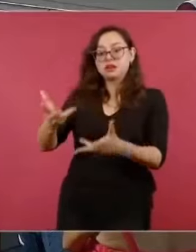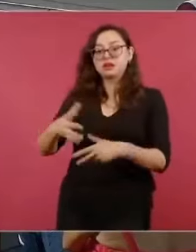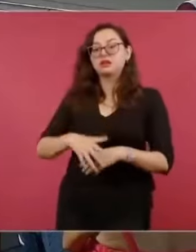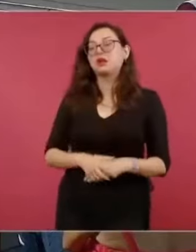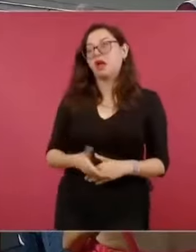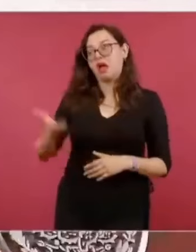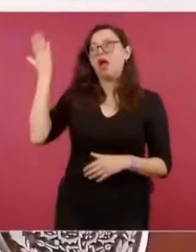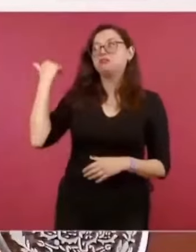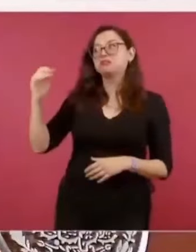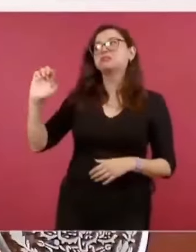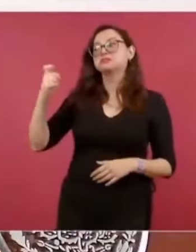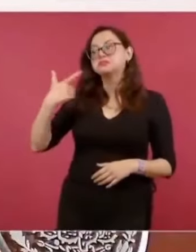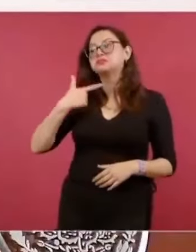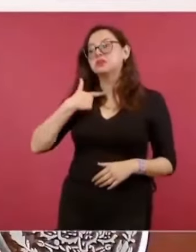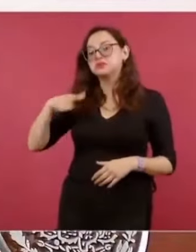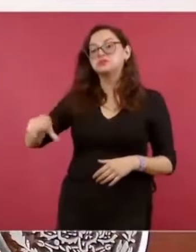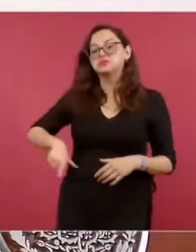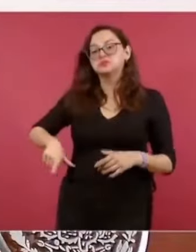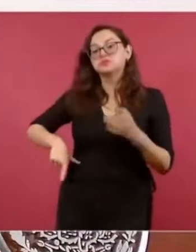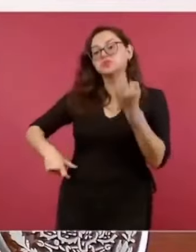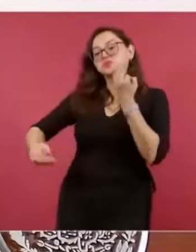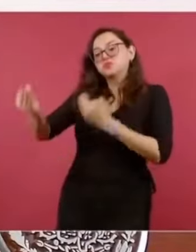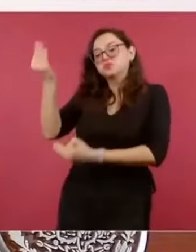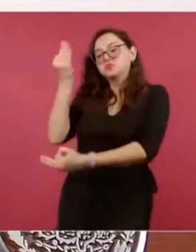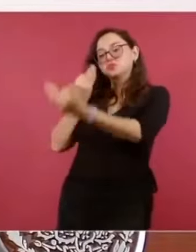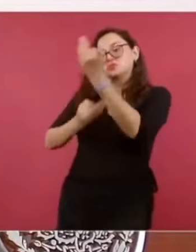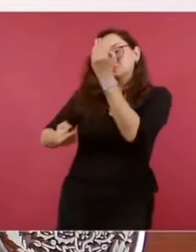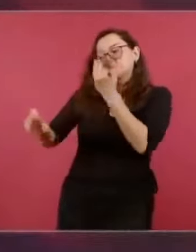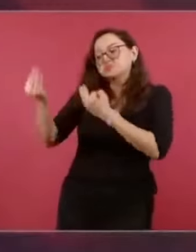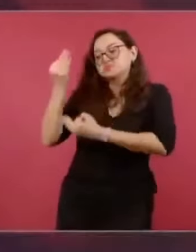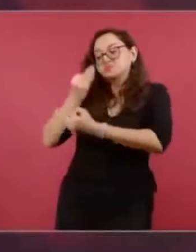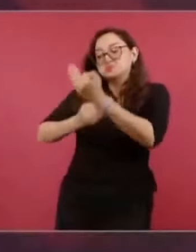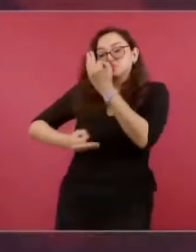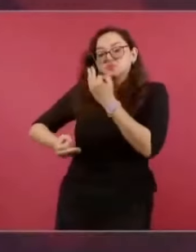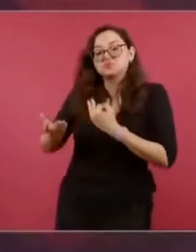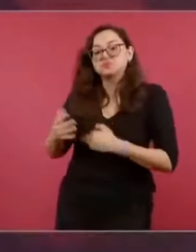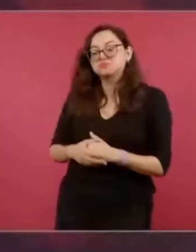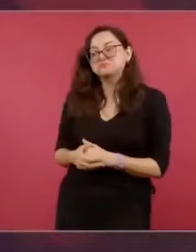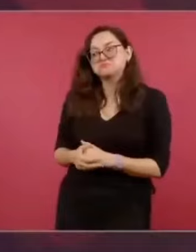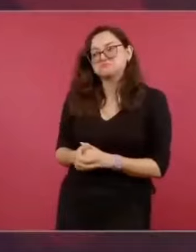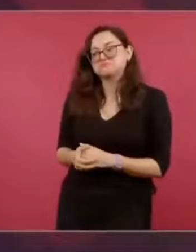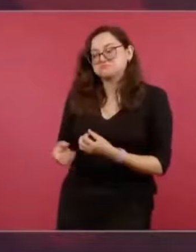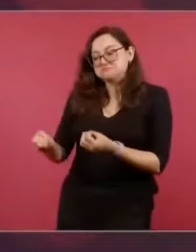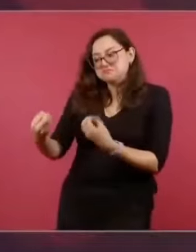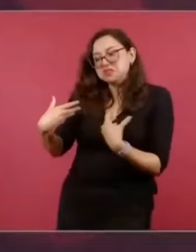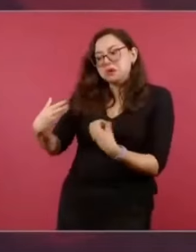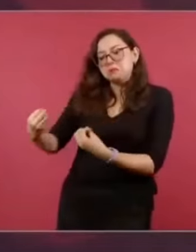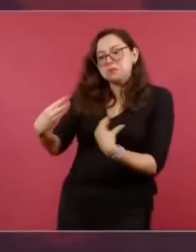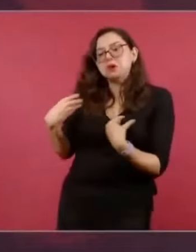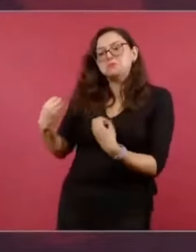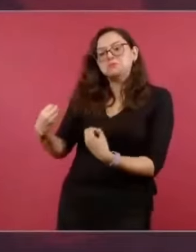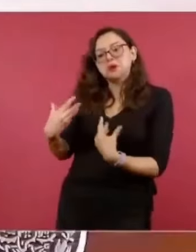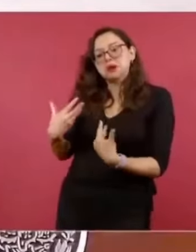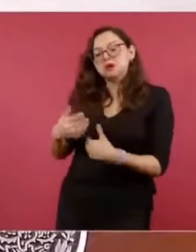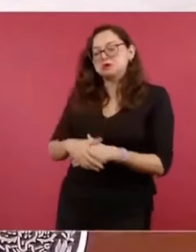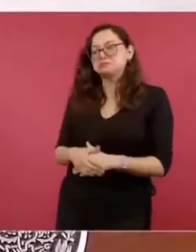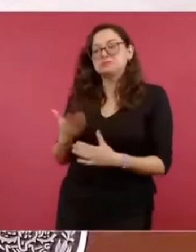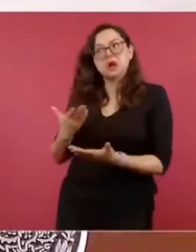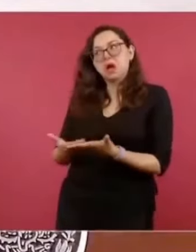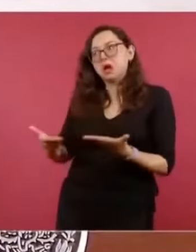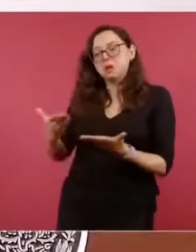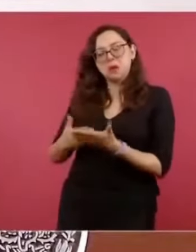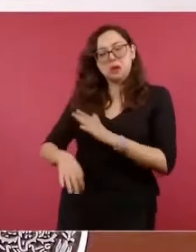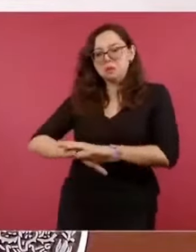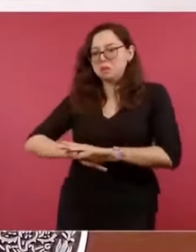que nos atendían bien, nos apapachaban, pues ahora no,